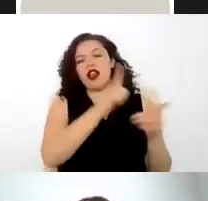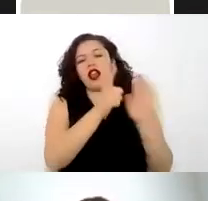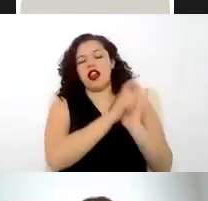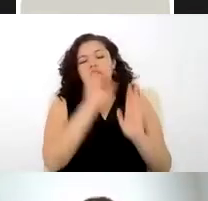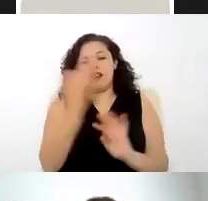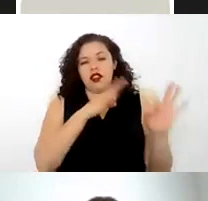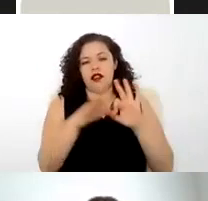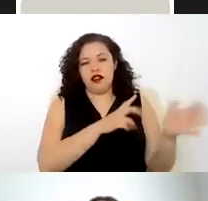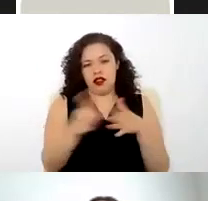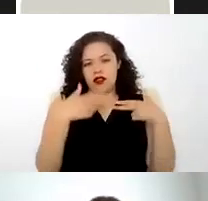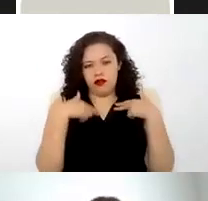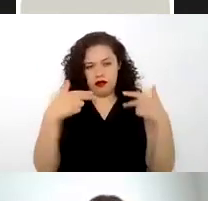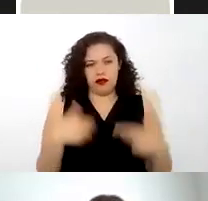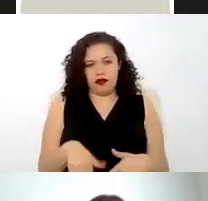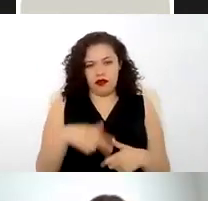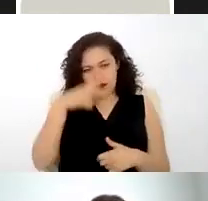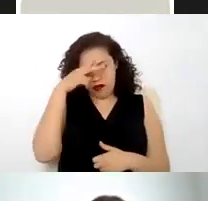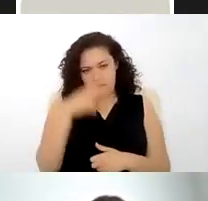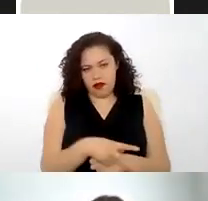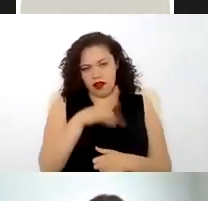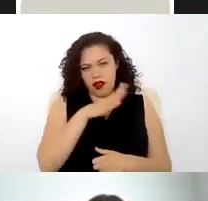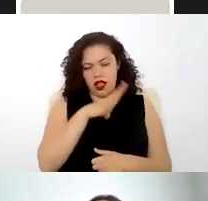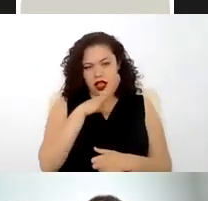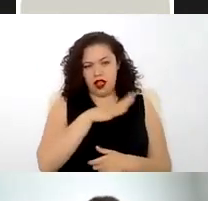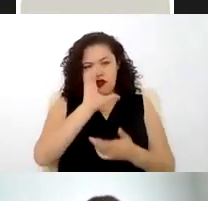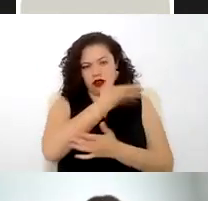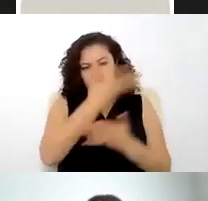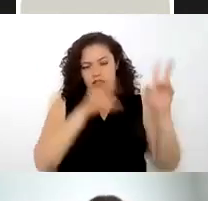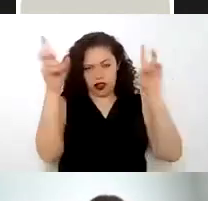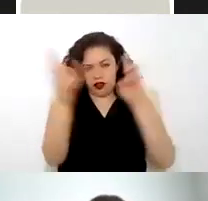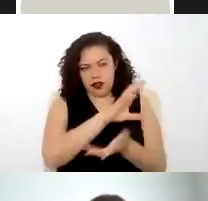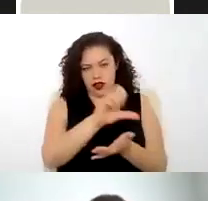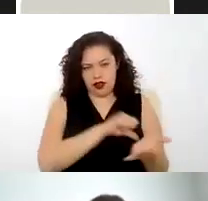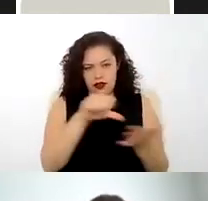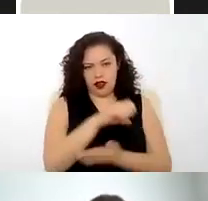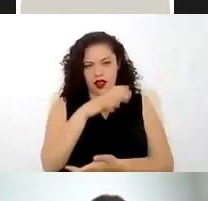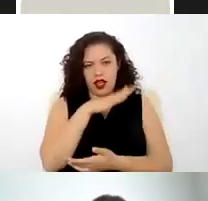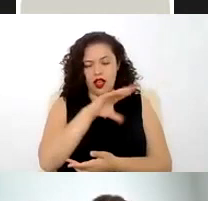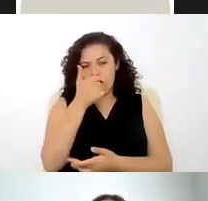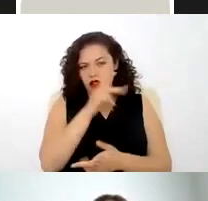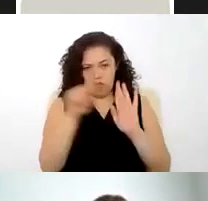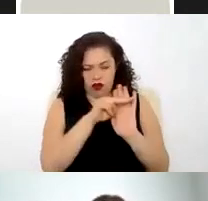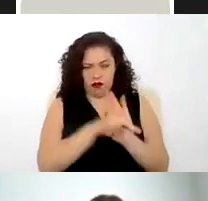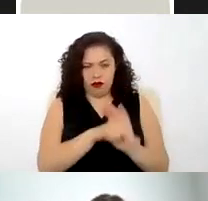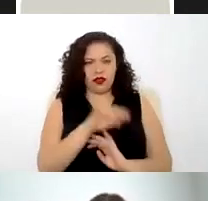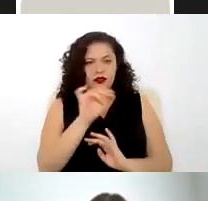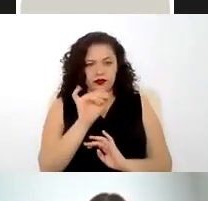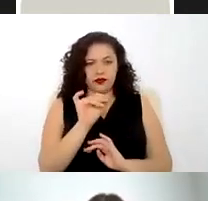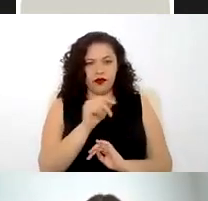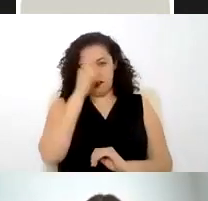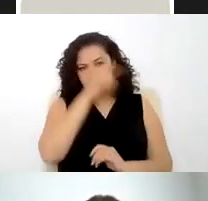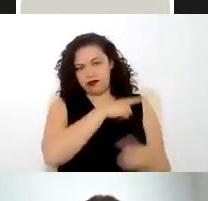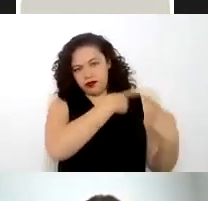servicios que es un contrato en materia civil y que sigue otro tipo de normas muy distintas a las